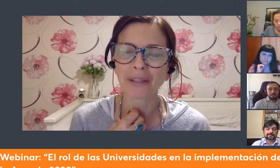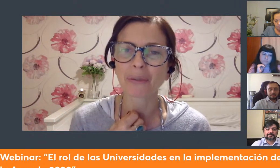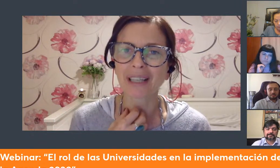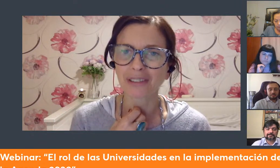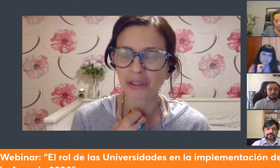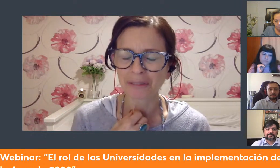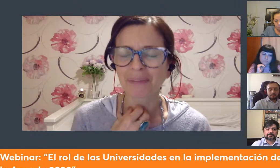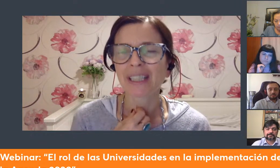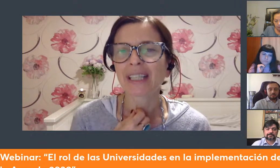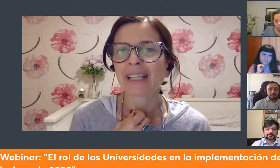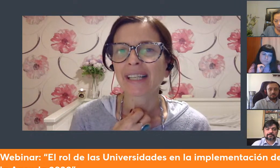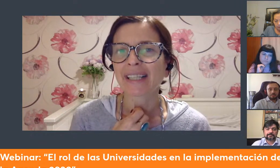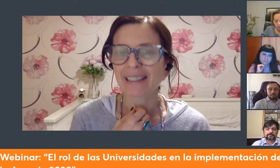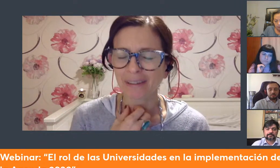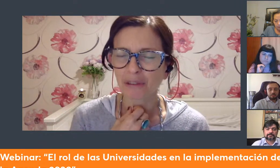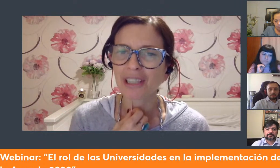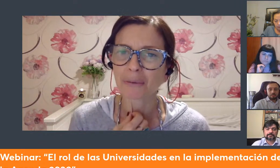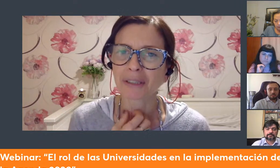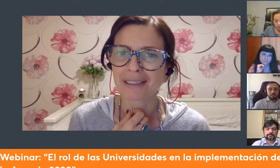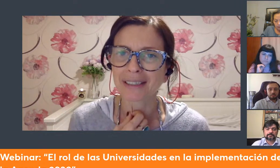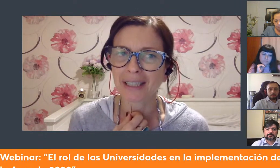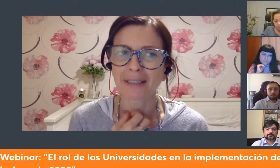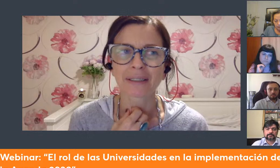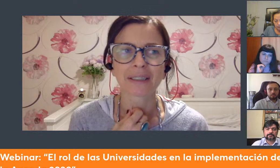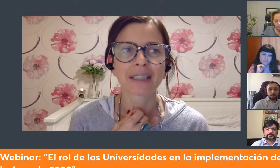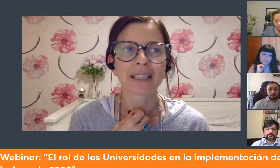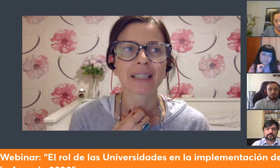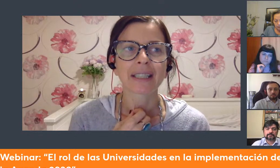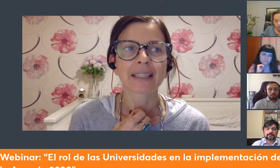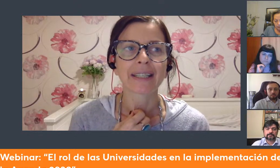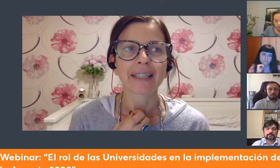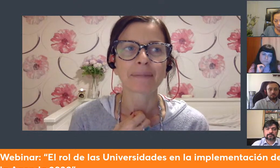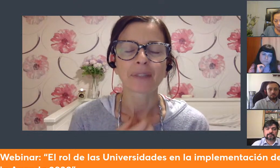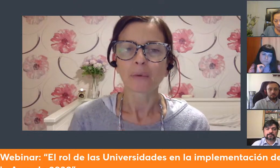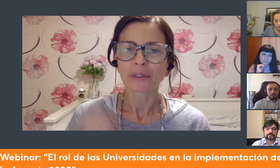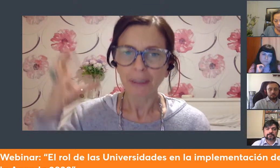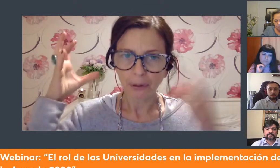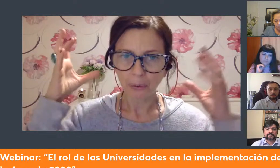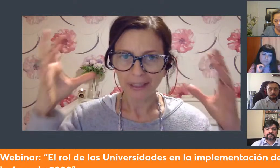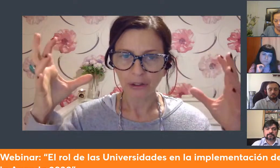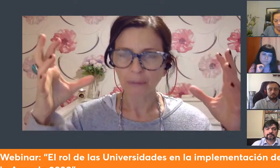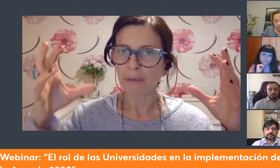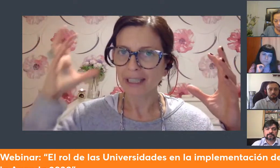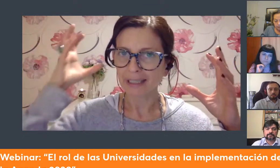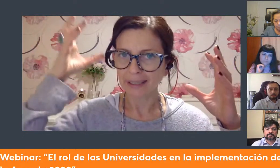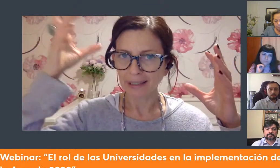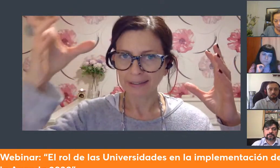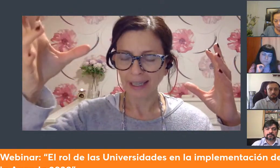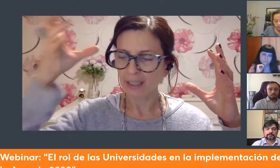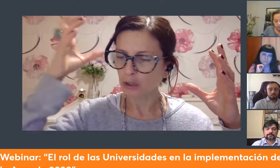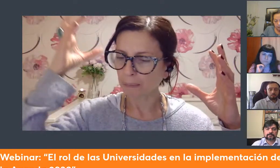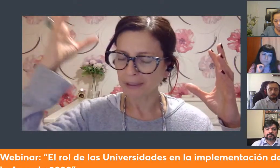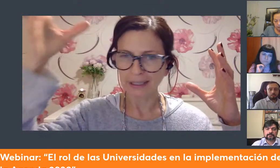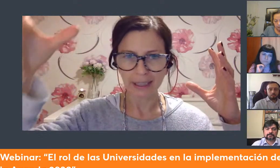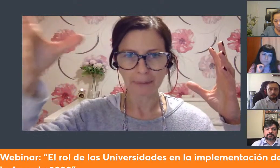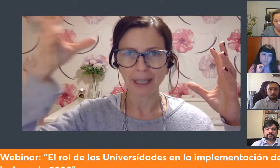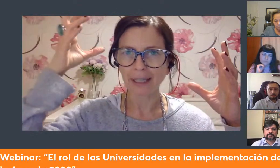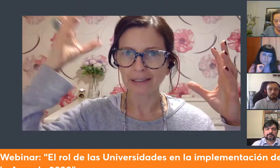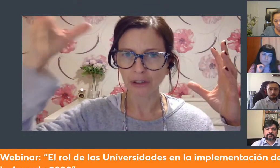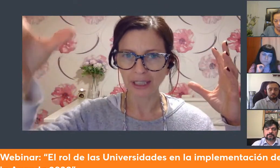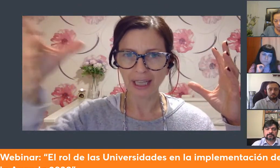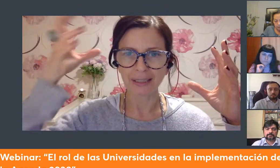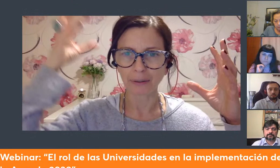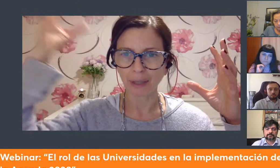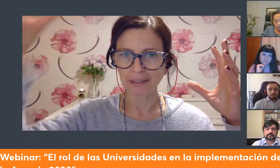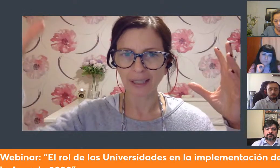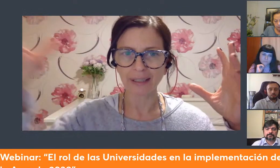el tipo de educación que hacemos en la universidad un tipo de educación muy mercantilizada competitiva